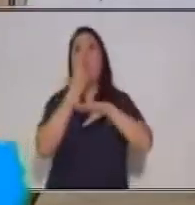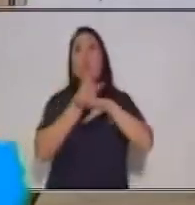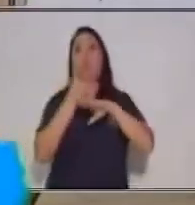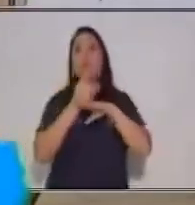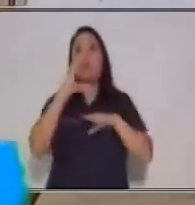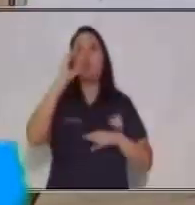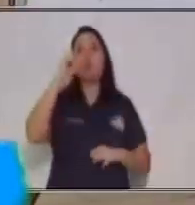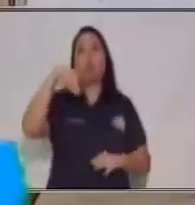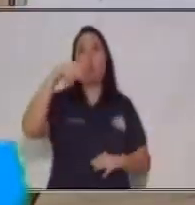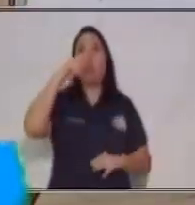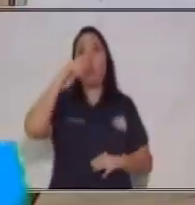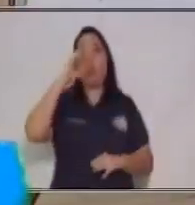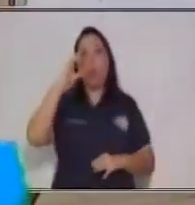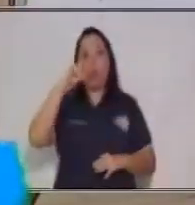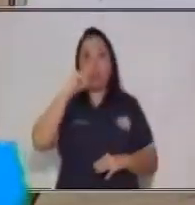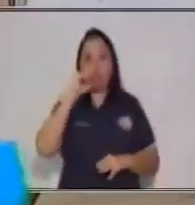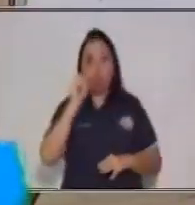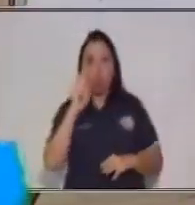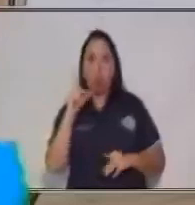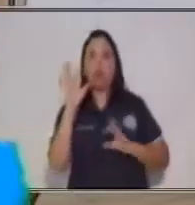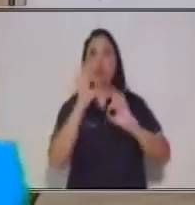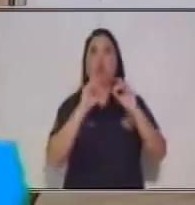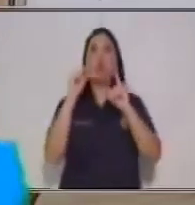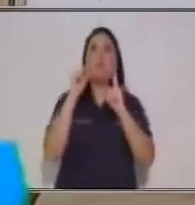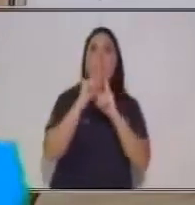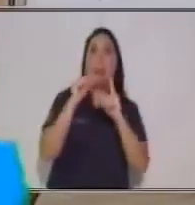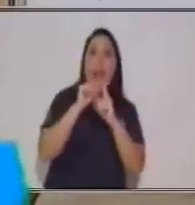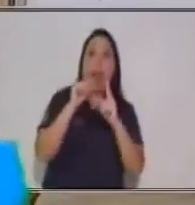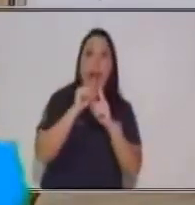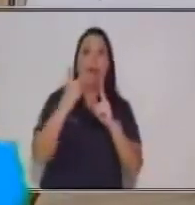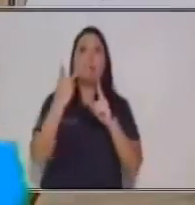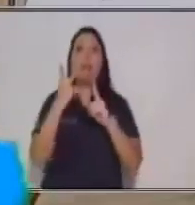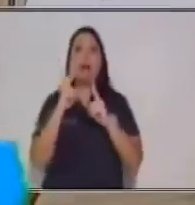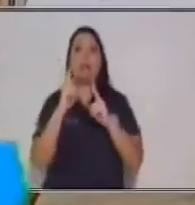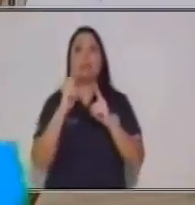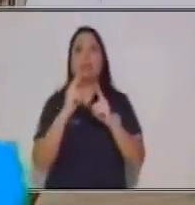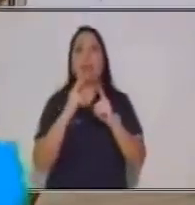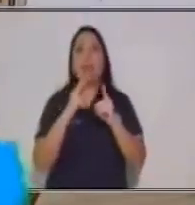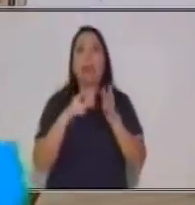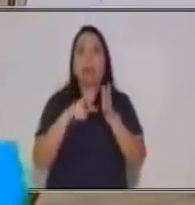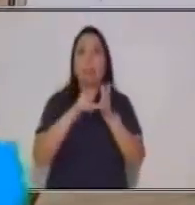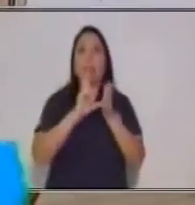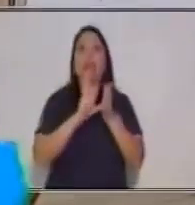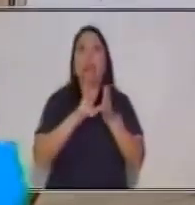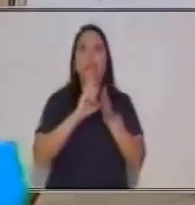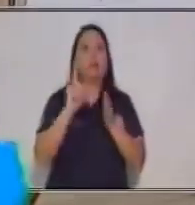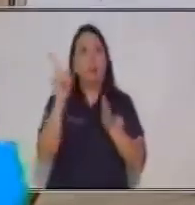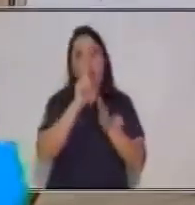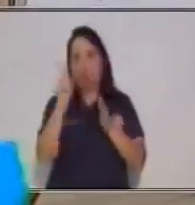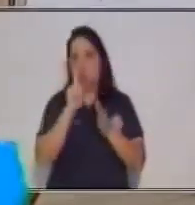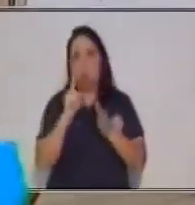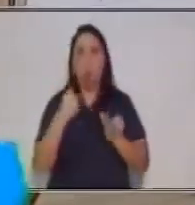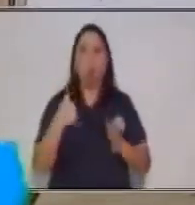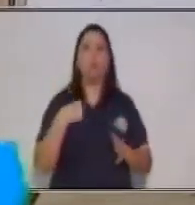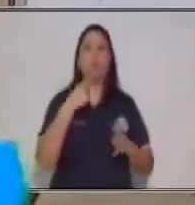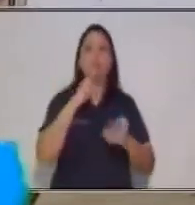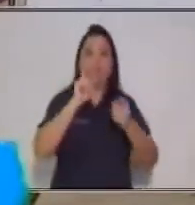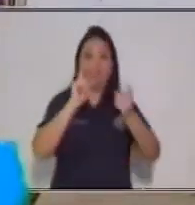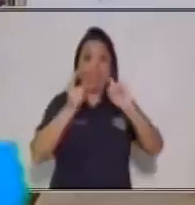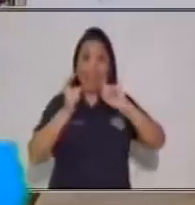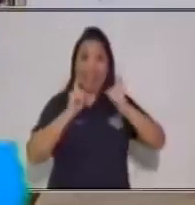utilizando también palabras que puedan sustituir a otras para no estarlas repitiendo y que no crea ese aburrimiento o monotonía.